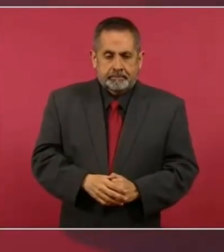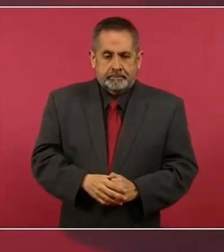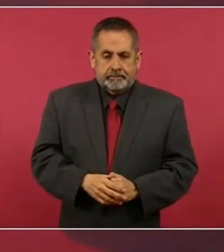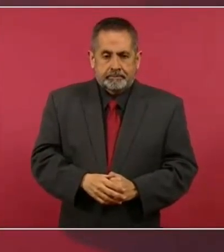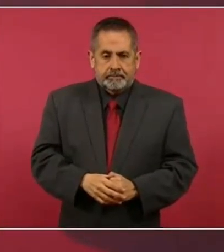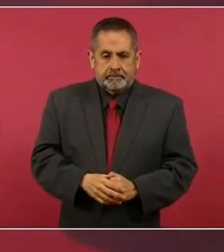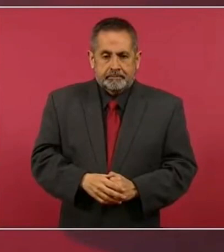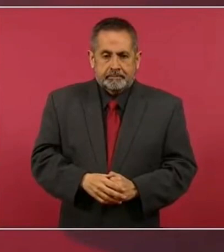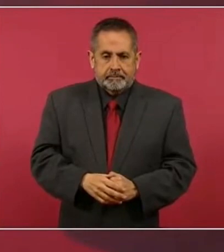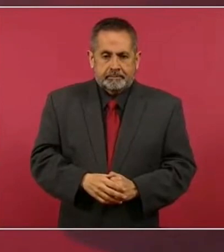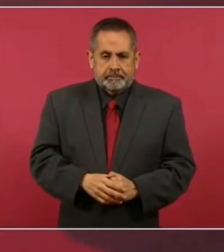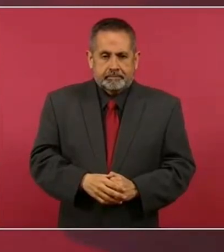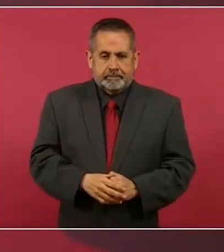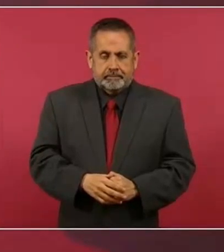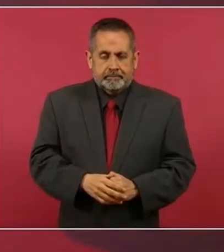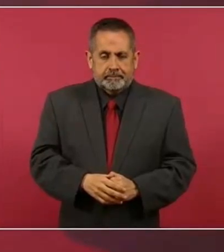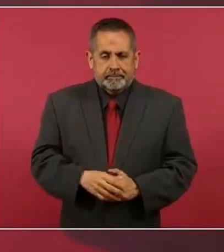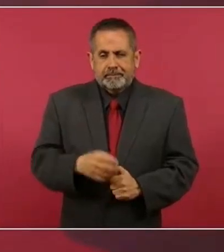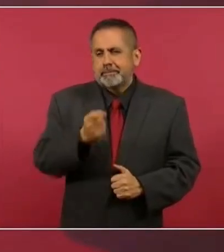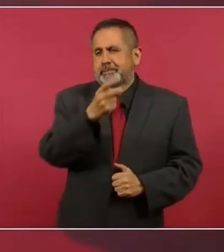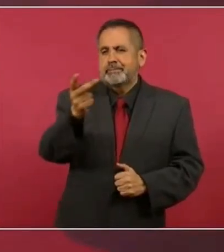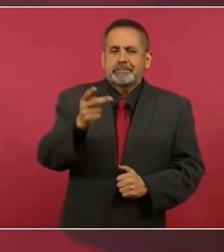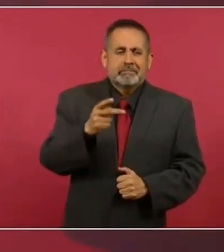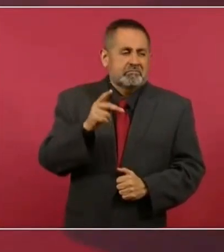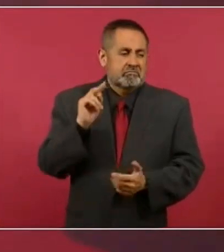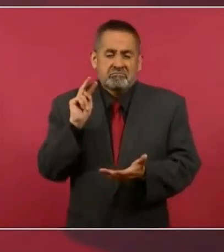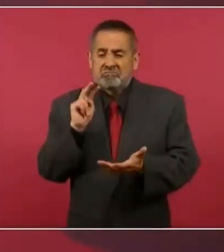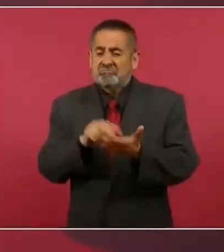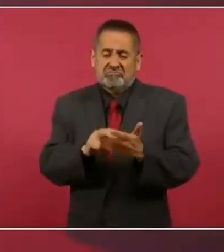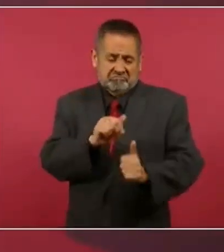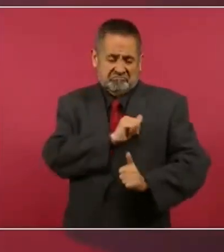No es que hablan de militarización,